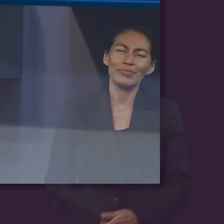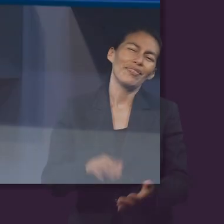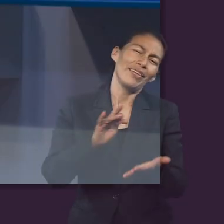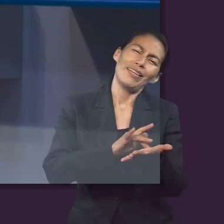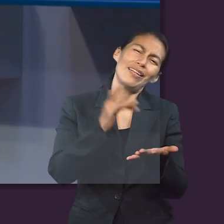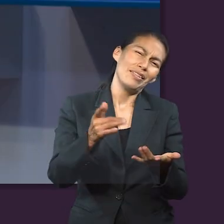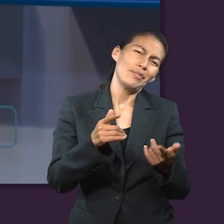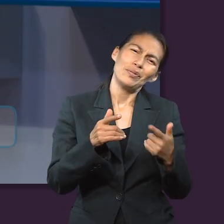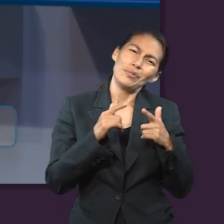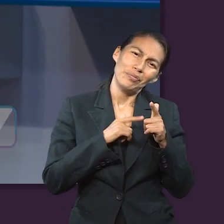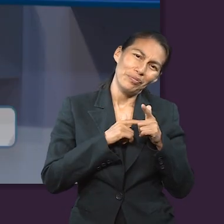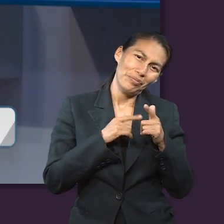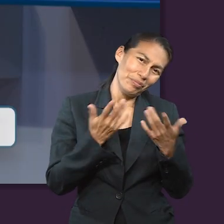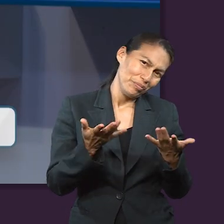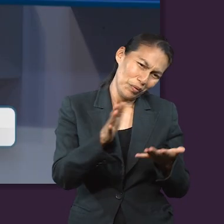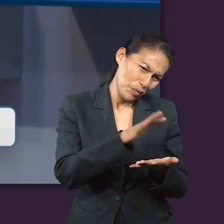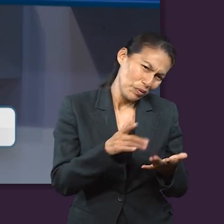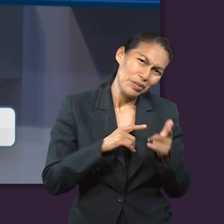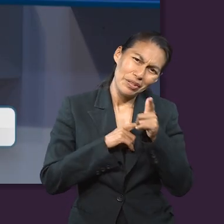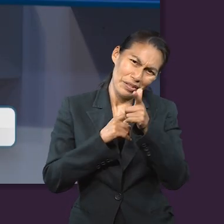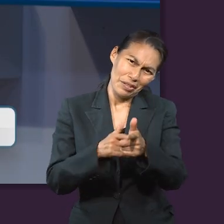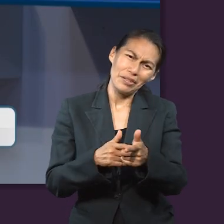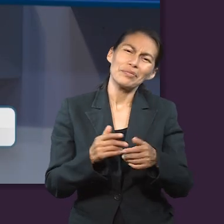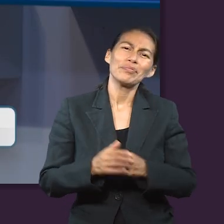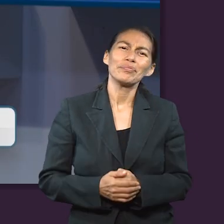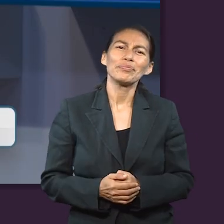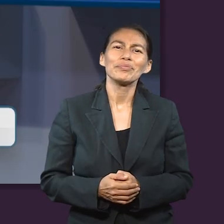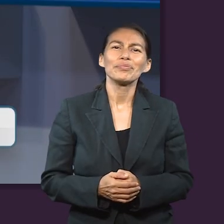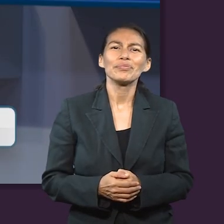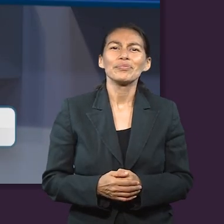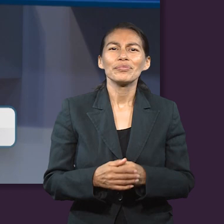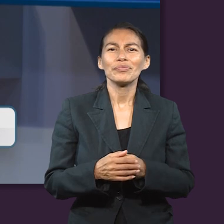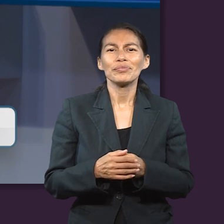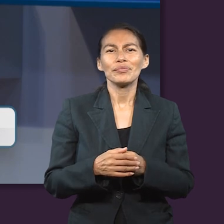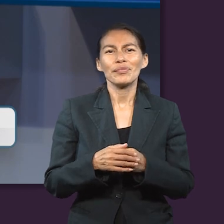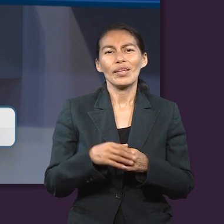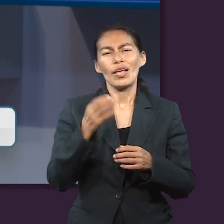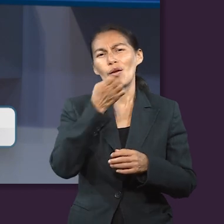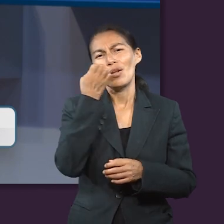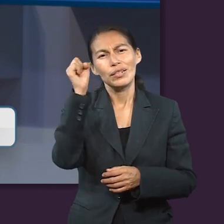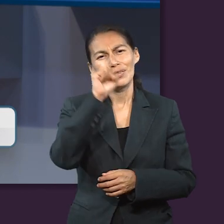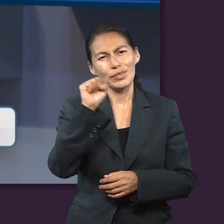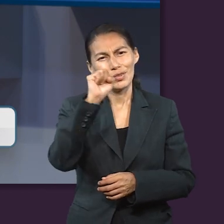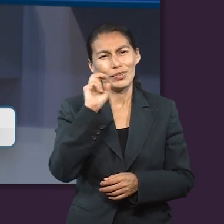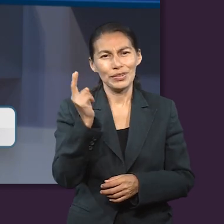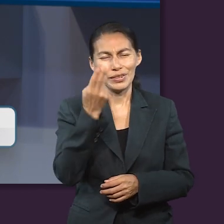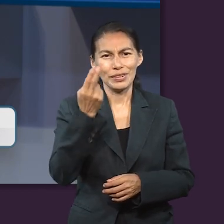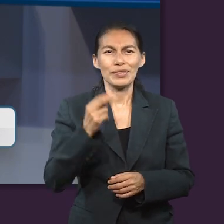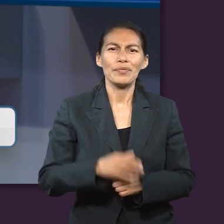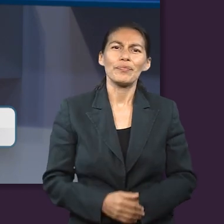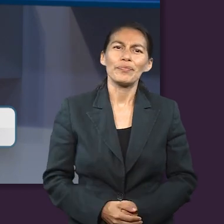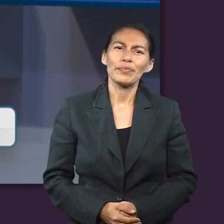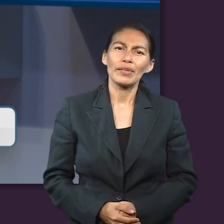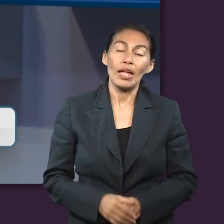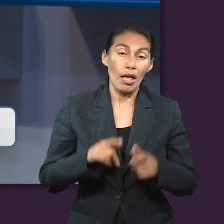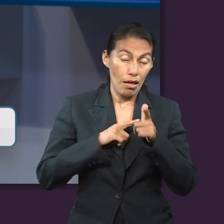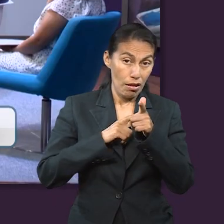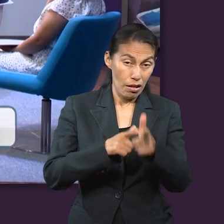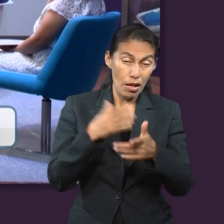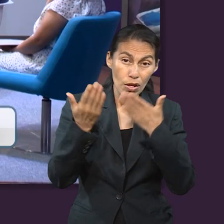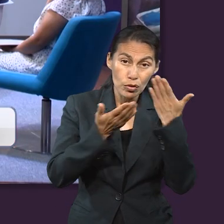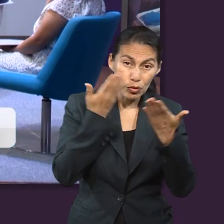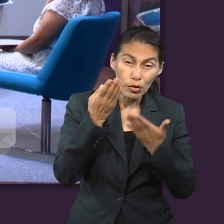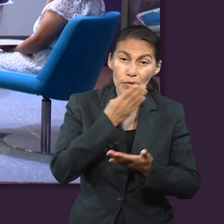Muchas gracias por continuar con nosotros en este programa Escuela Sabática Universitaria. Para continuar con el estilo de la Biblia, me gustaría que